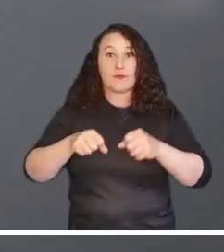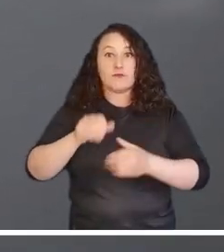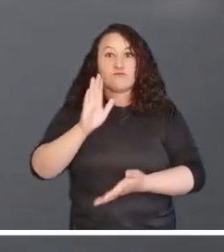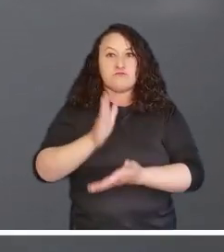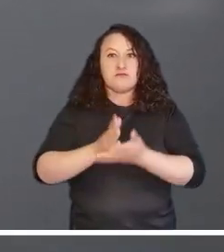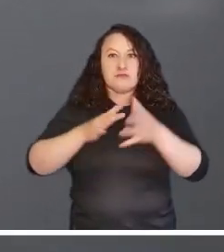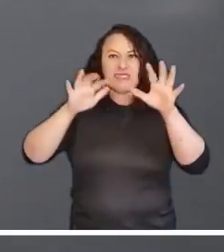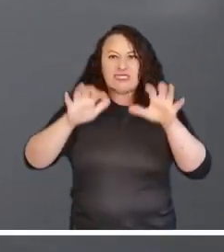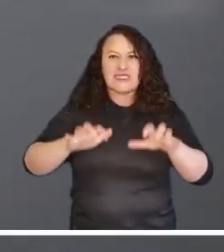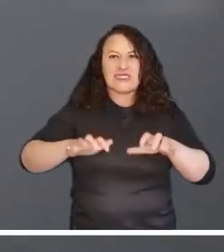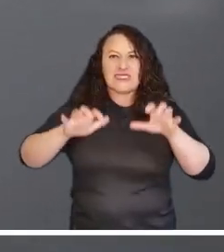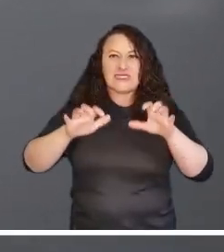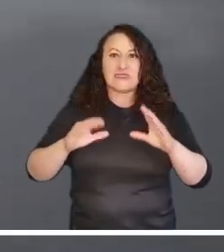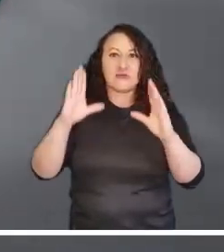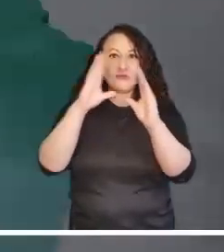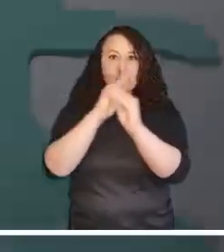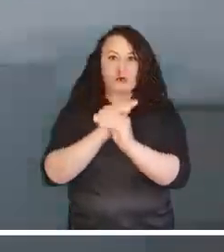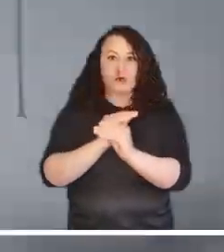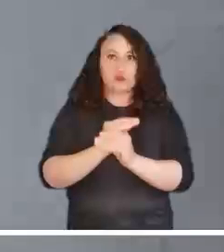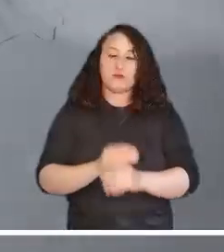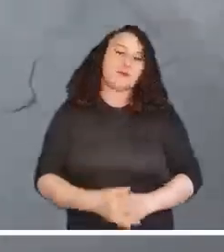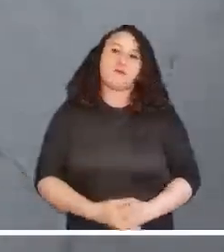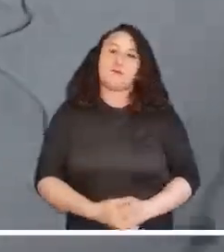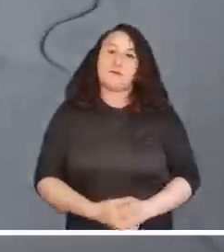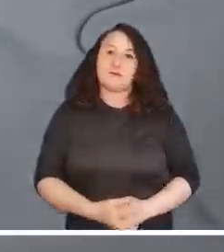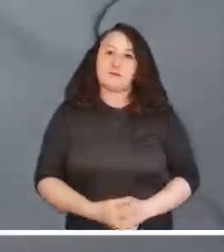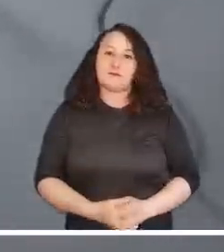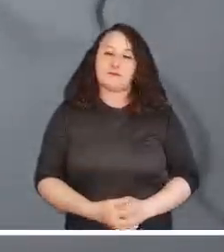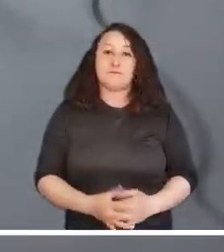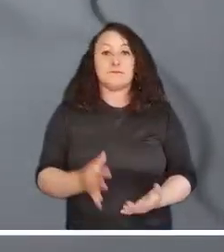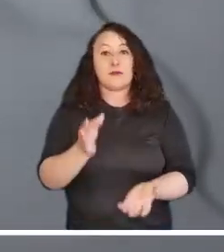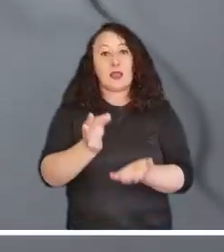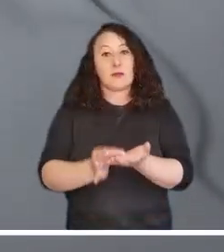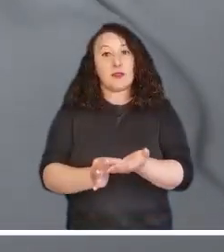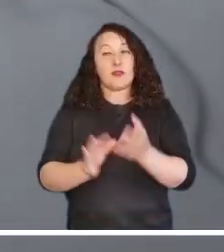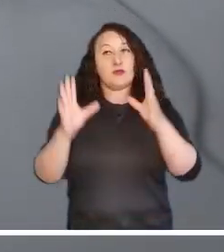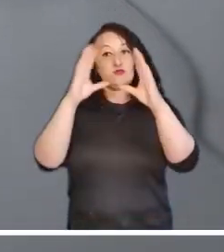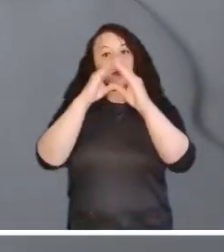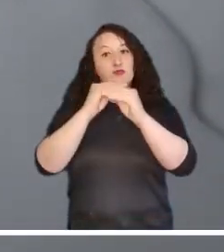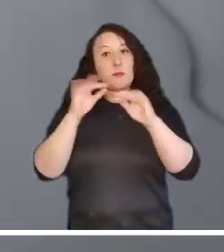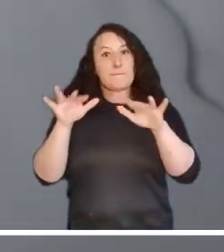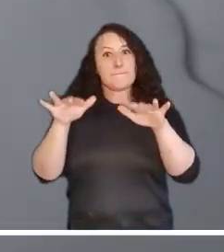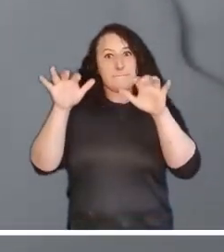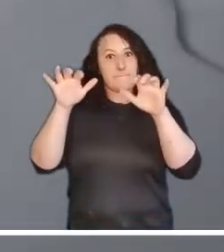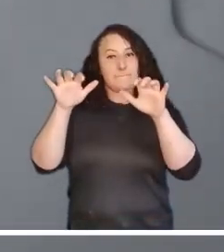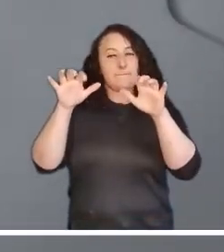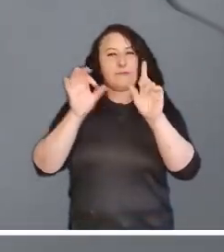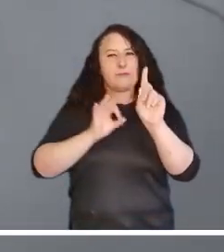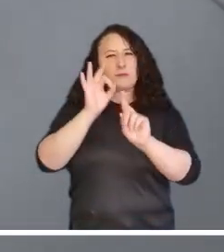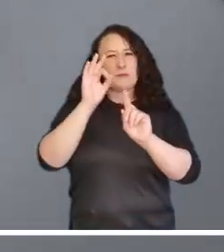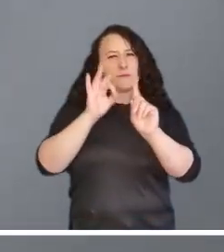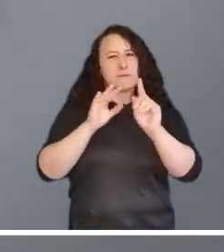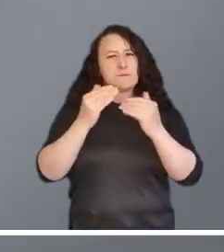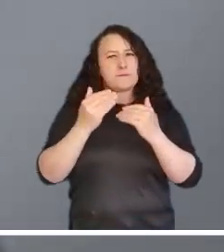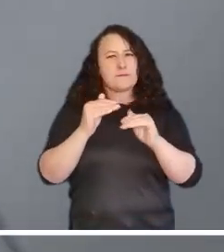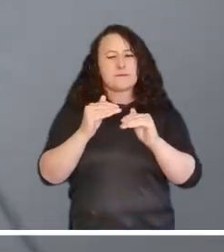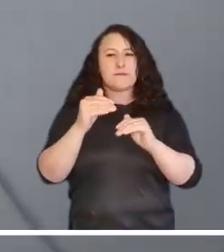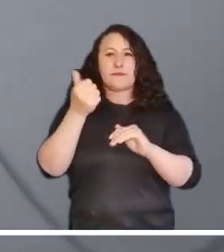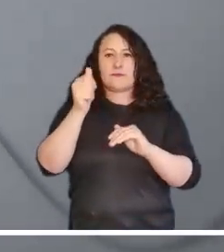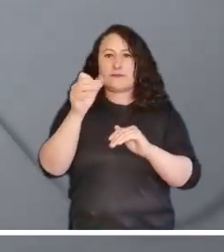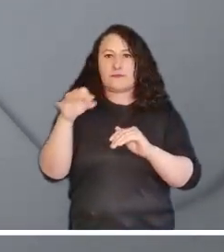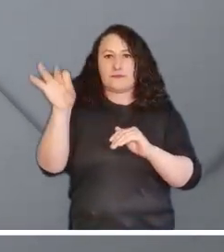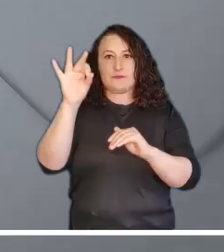leve probabilidad de precipitaciones nocturnas. En la capital podríamos registrar una noche seca y una madrugada con